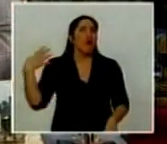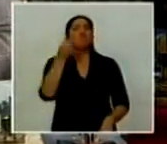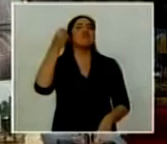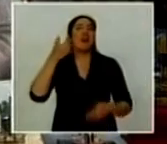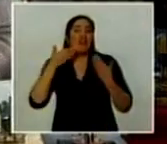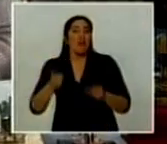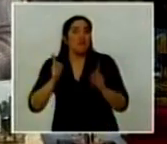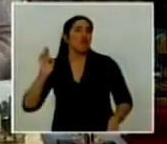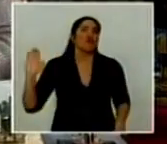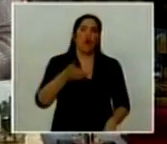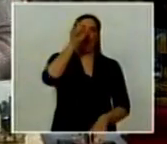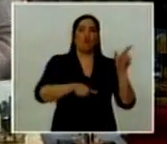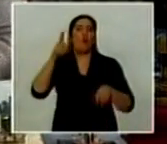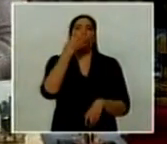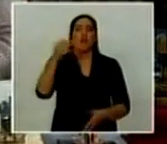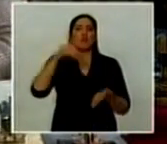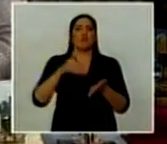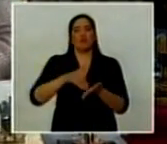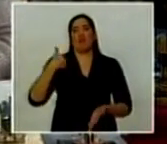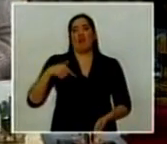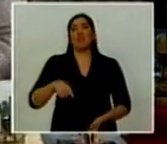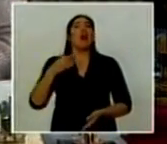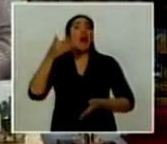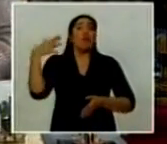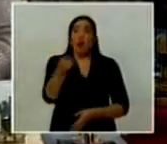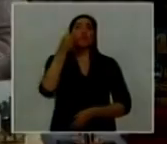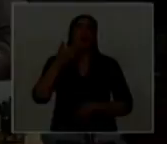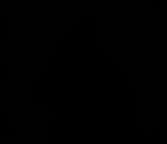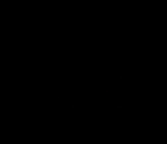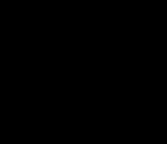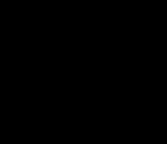argentinos para el mundo entero. Muchas gracias y buenas noches a todos y a todas.